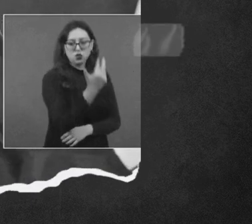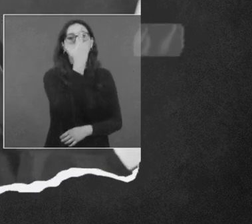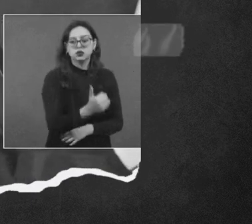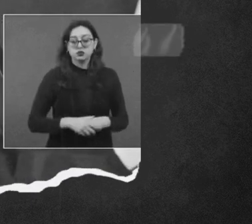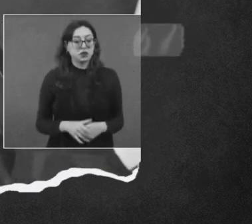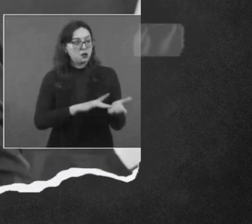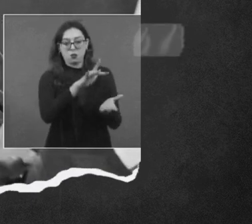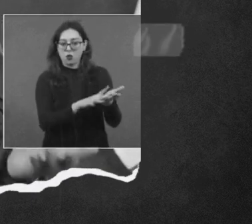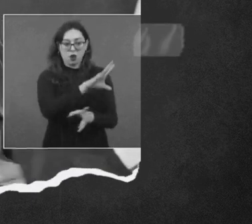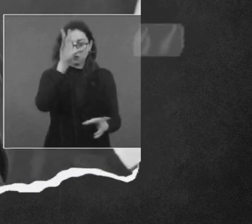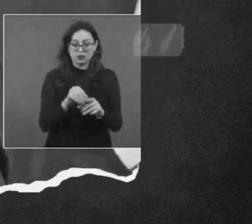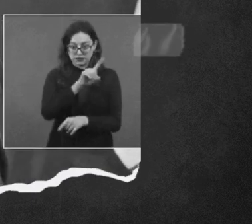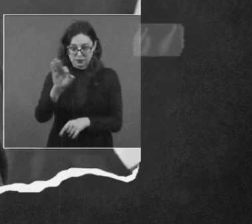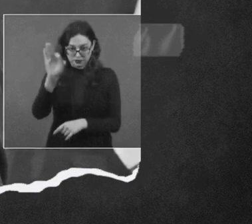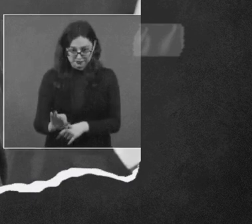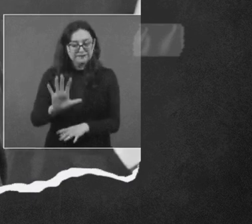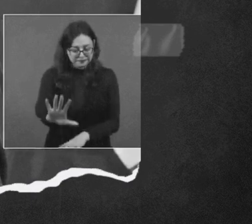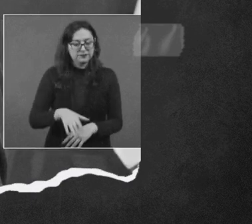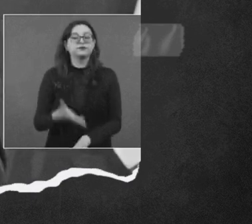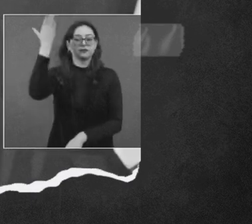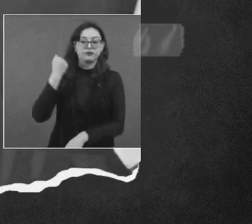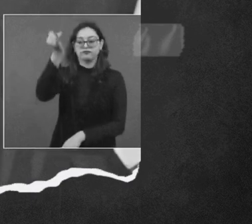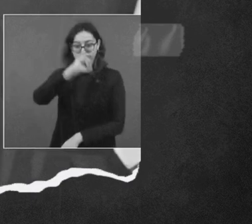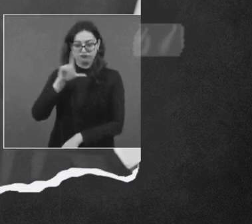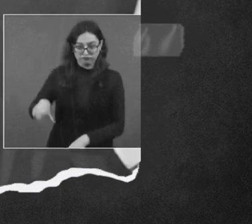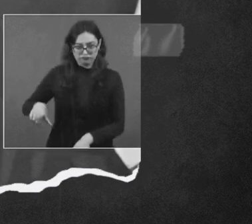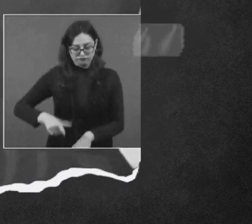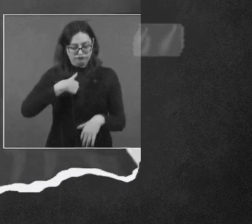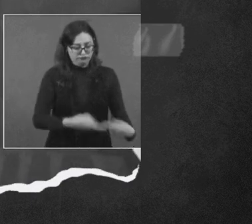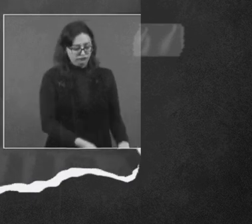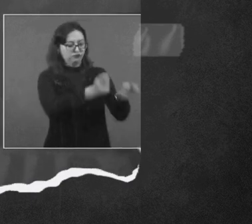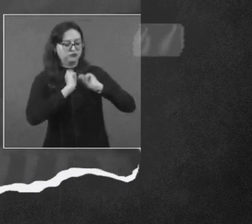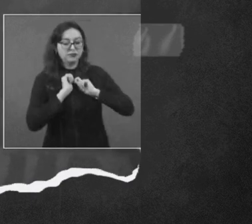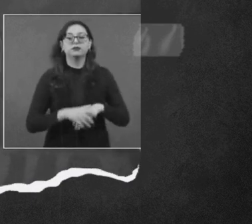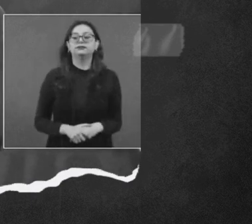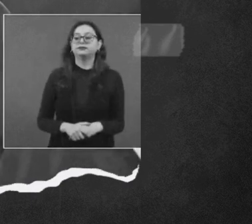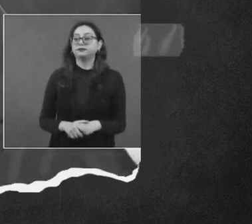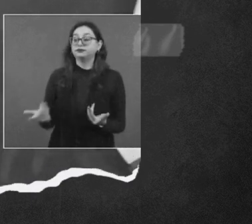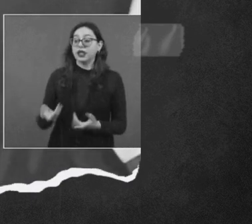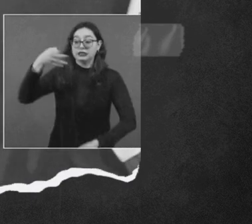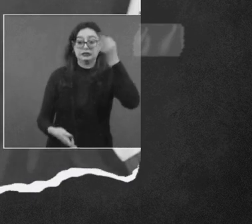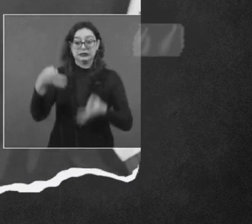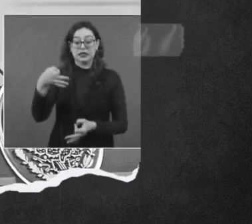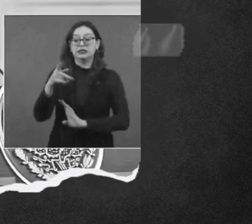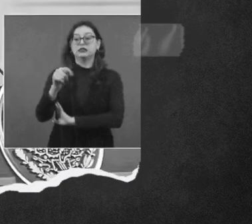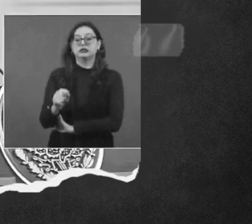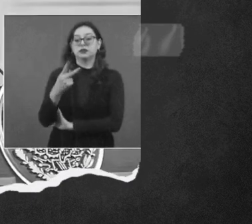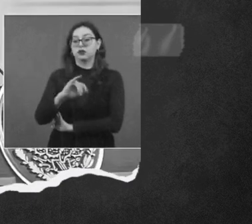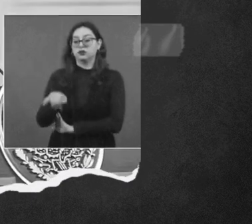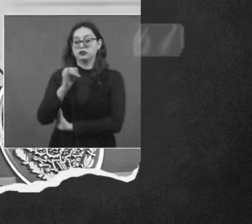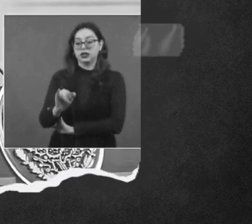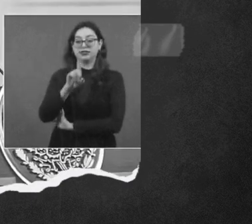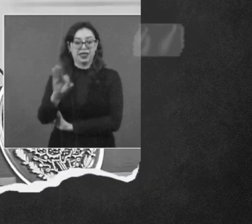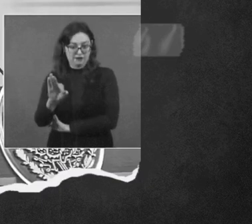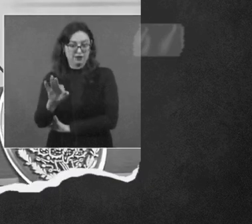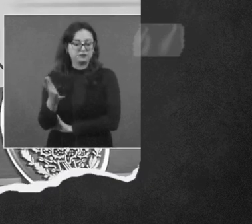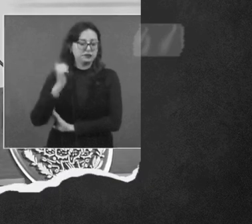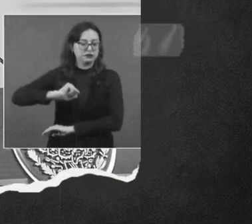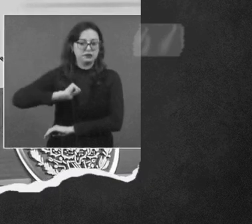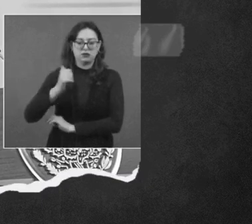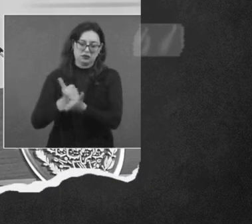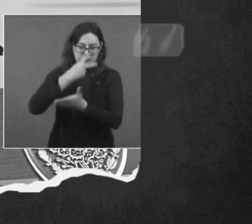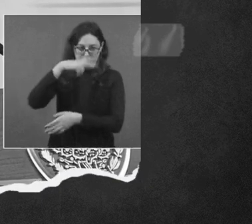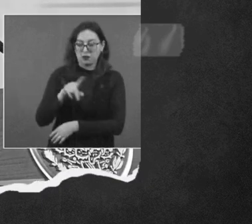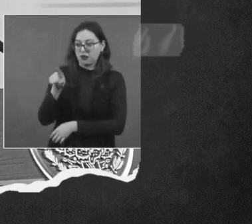ser jefe de gobierno, me llegan a ver los magistrados del tribunal del Poder Judicial de la Ciudad de México,